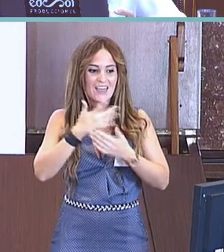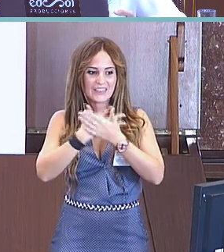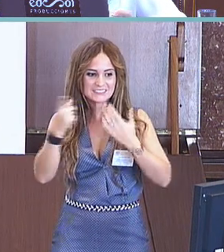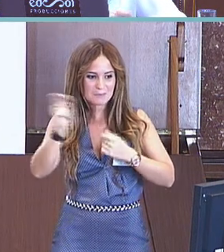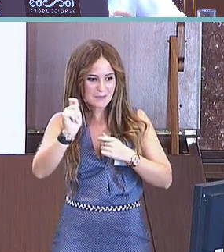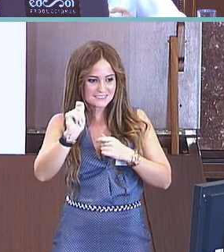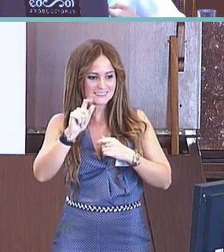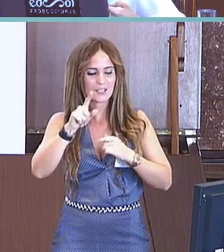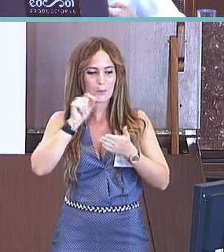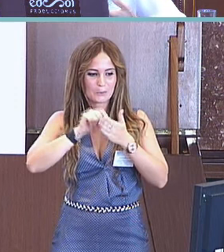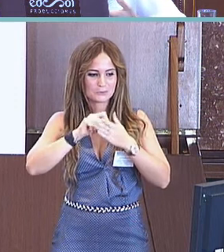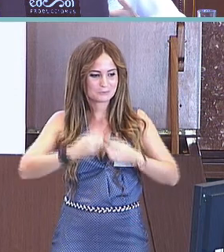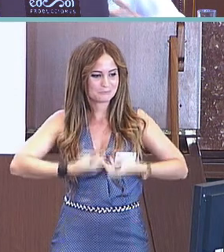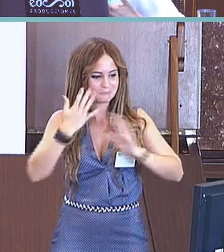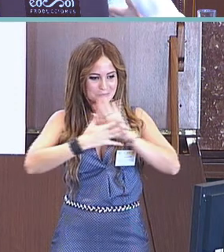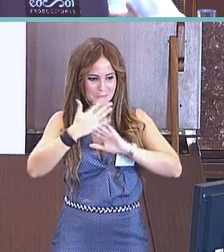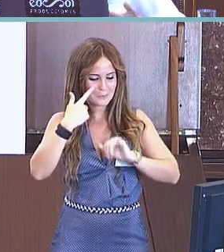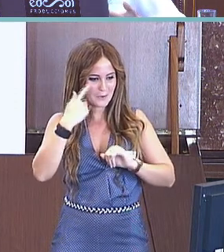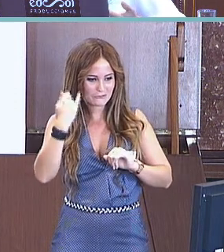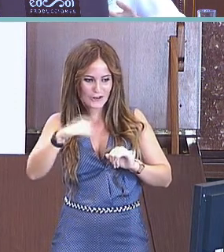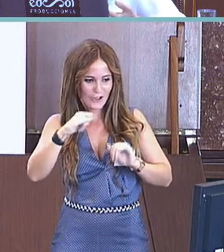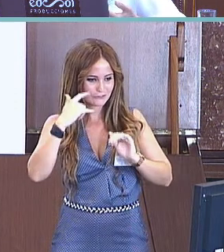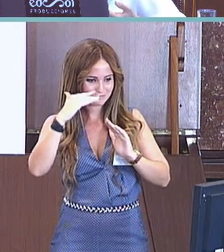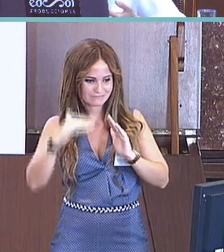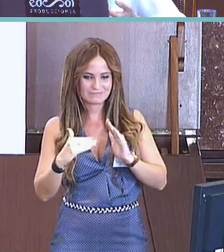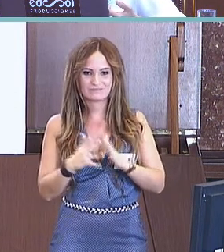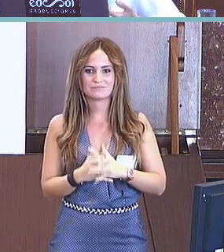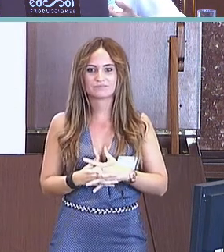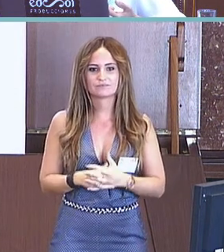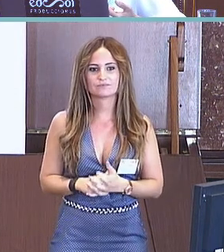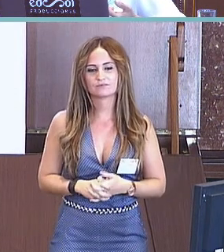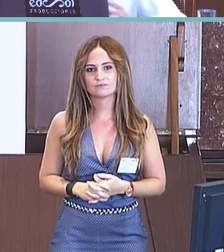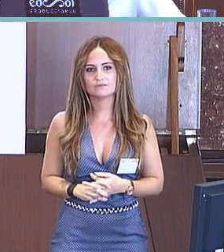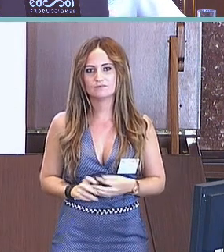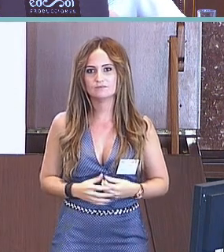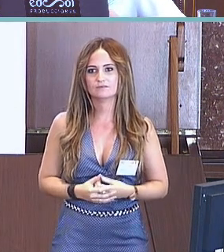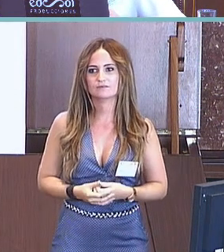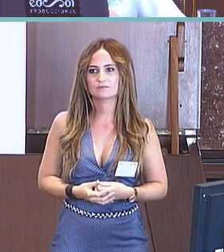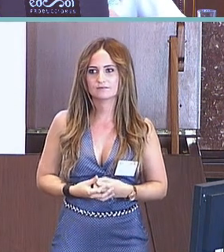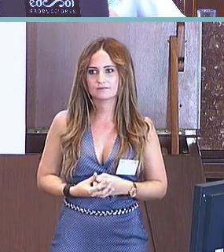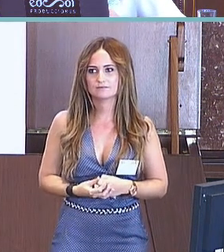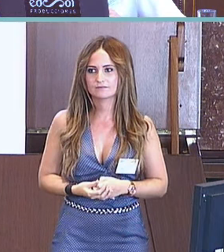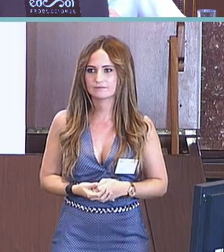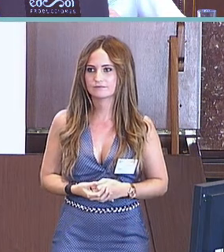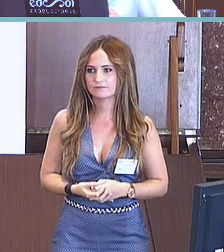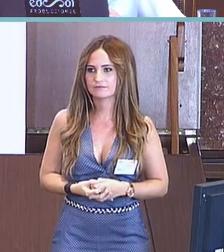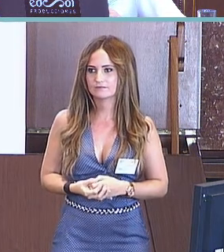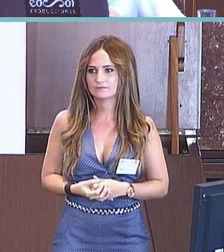meses, destaca por su bajo nivel de vocabulario expresivo con respecto a los demás niños que participan.